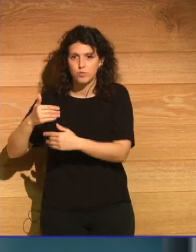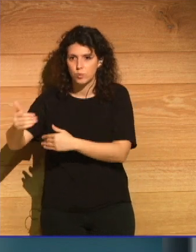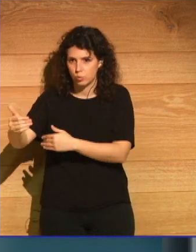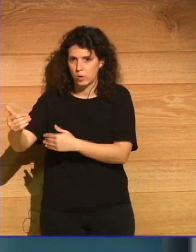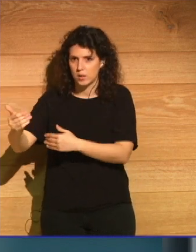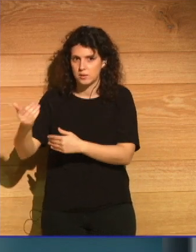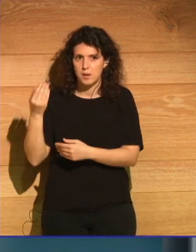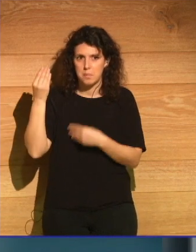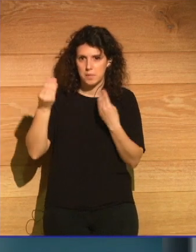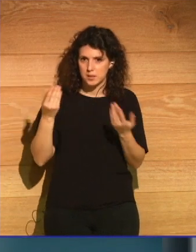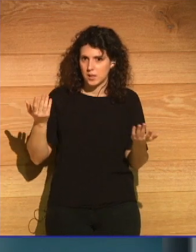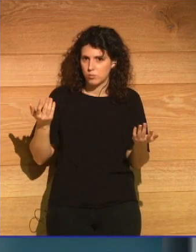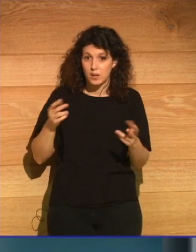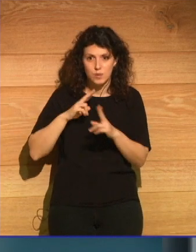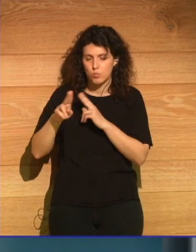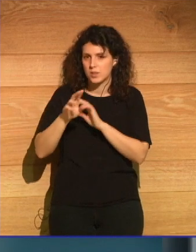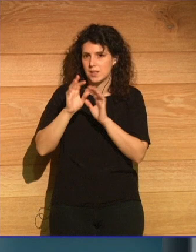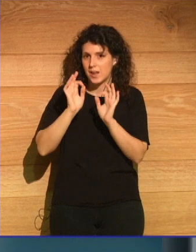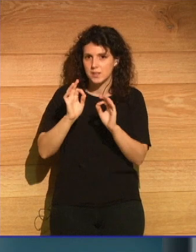no lo sé no sé cuál es la respuesta